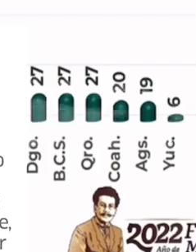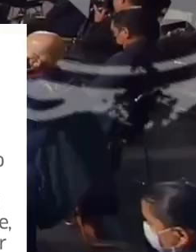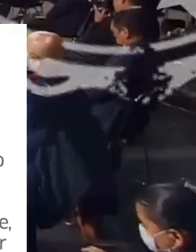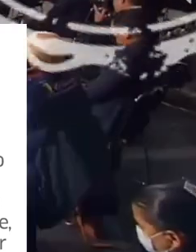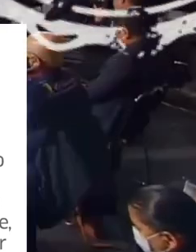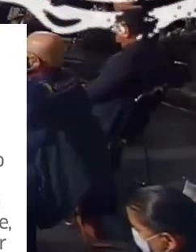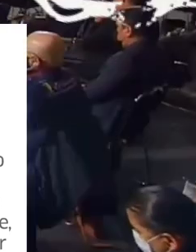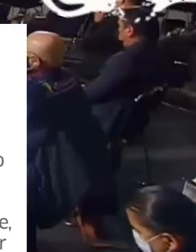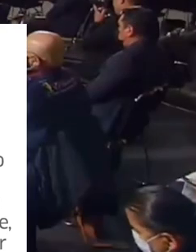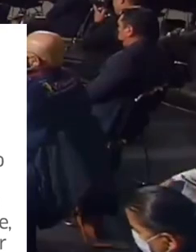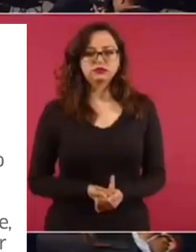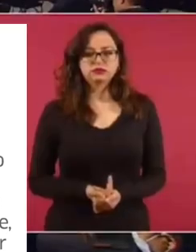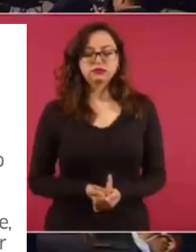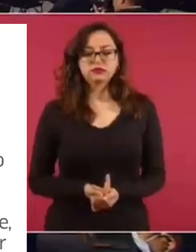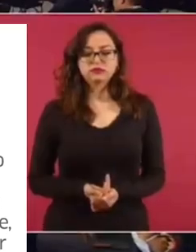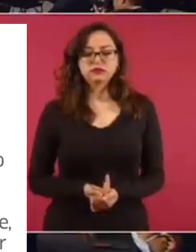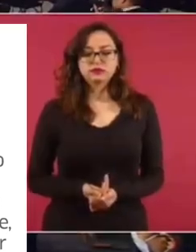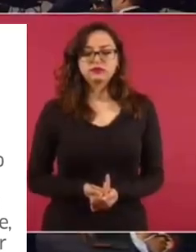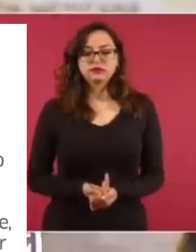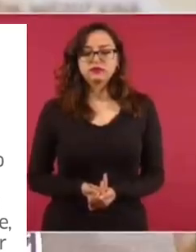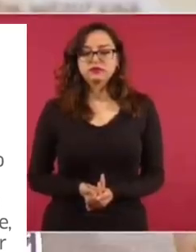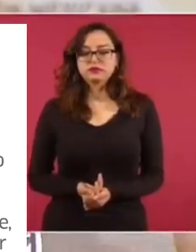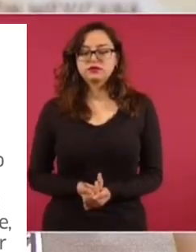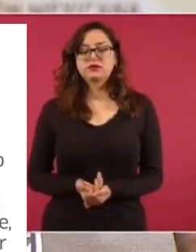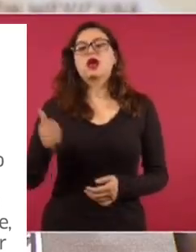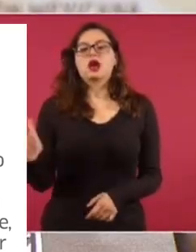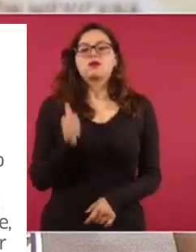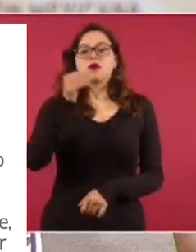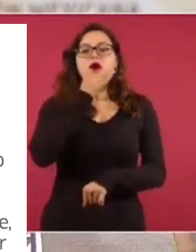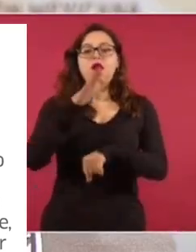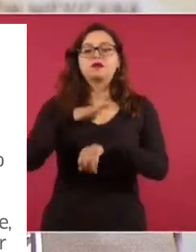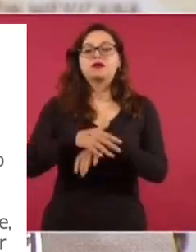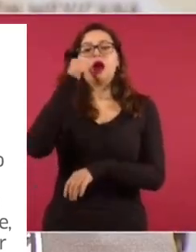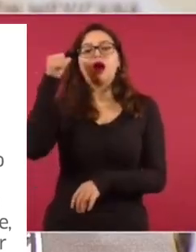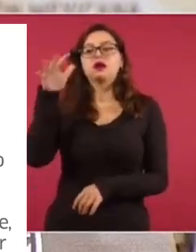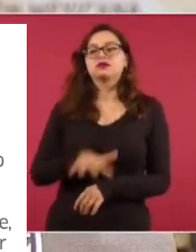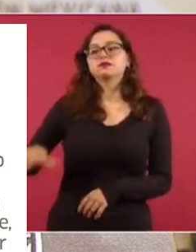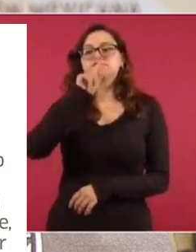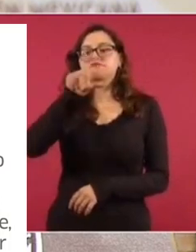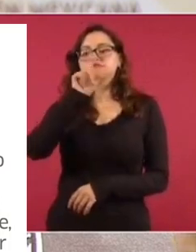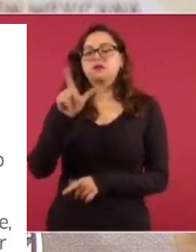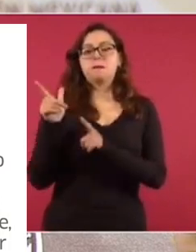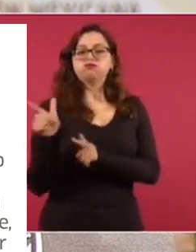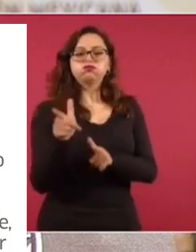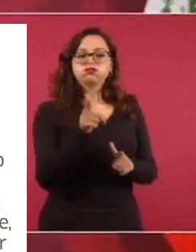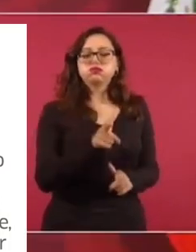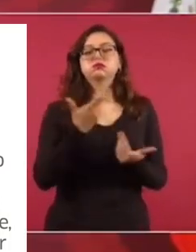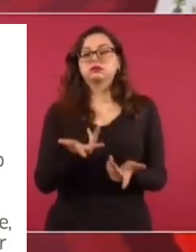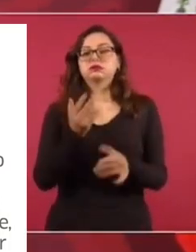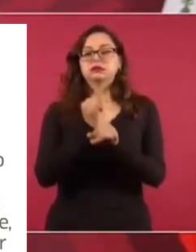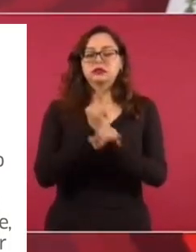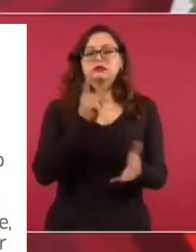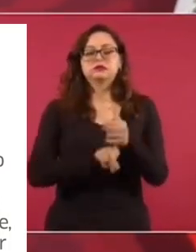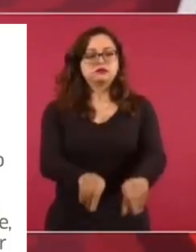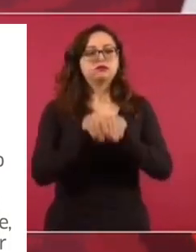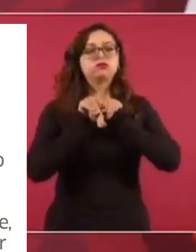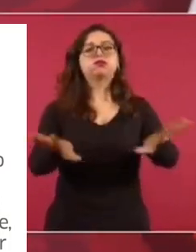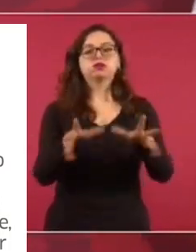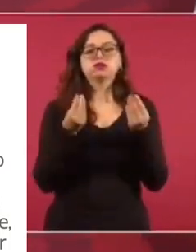Pues vamos a aprovechar para informarles que hubo un enfrentamiento ayer en Jalisco, muy difundido en las redes,